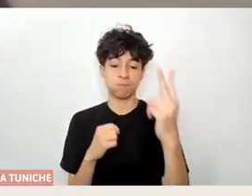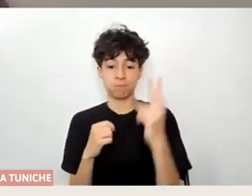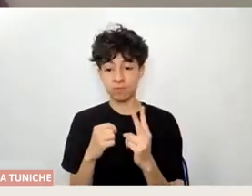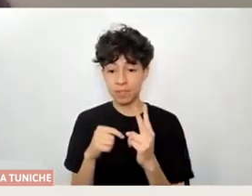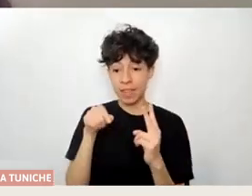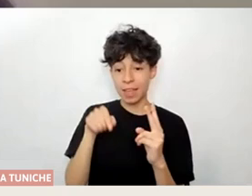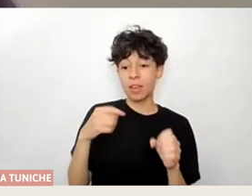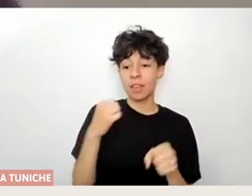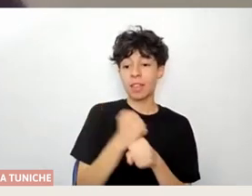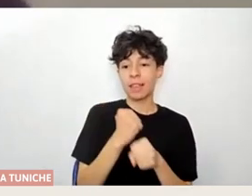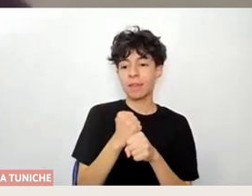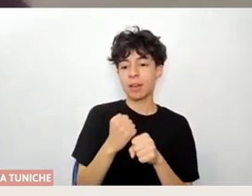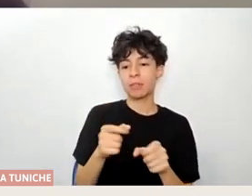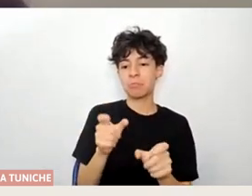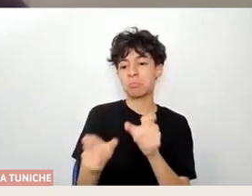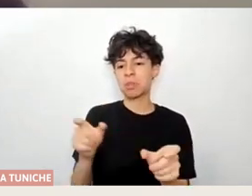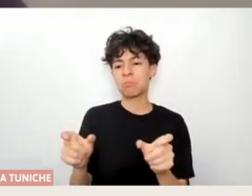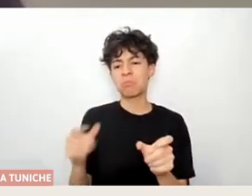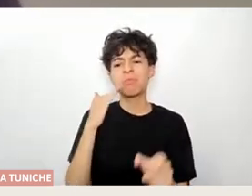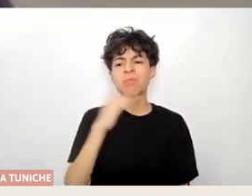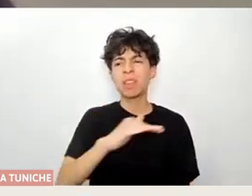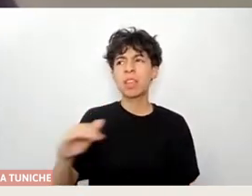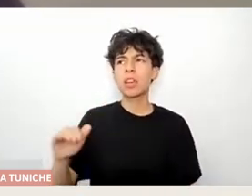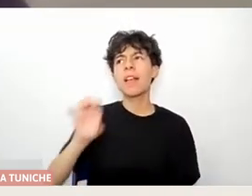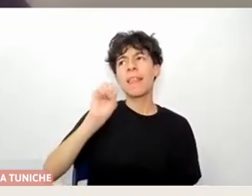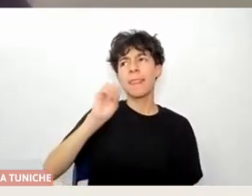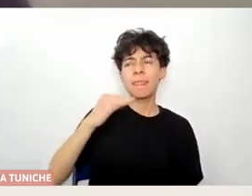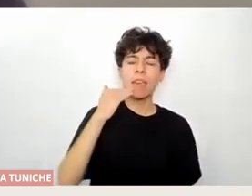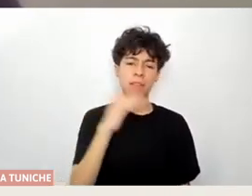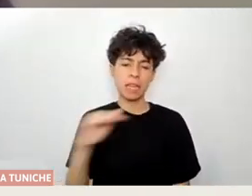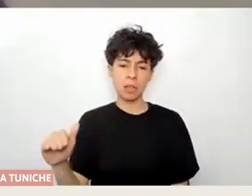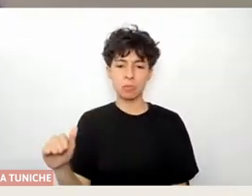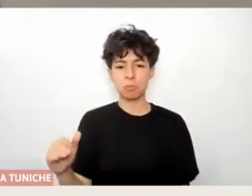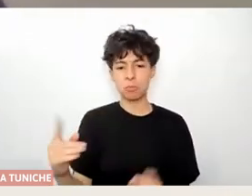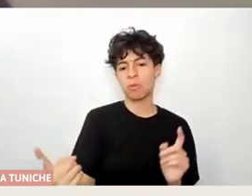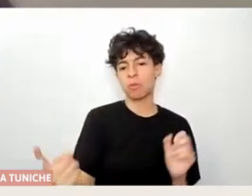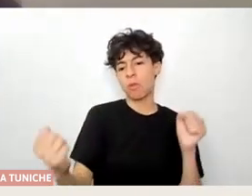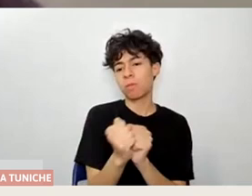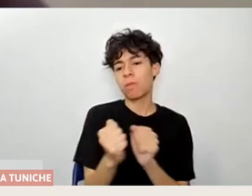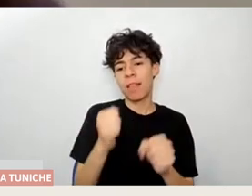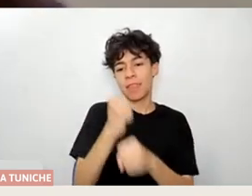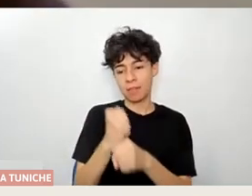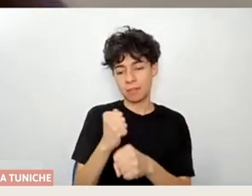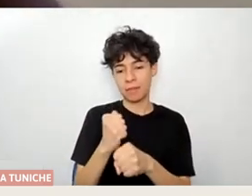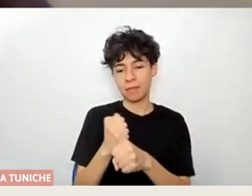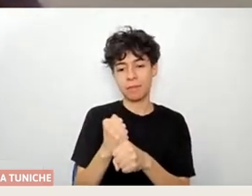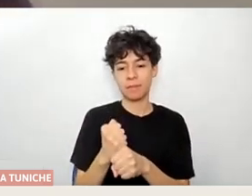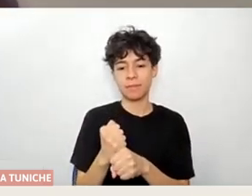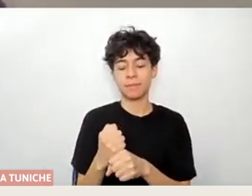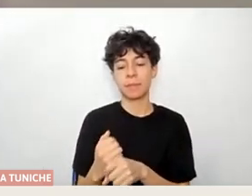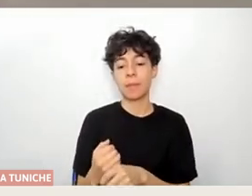10 niños y niñas de nuestro colegio. Y todo empezó desde lo concreto,